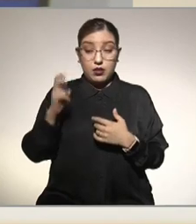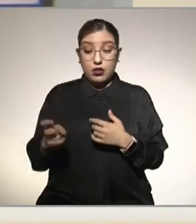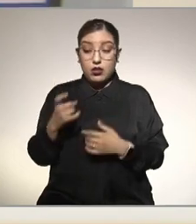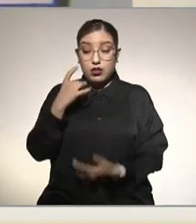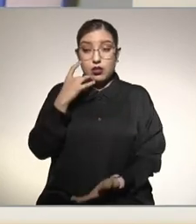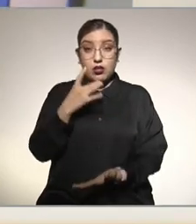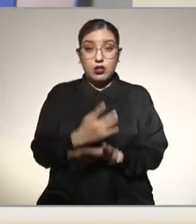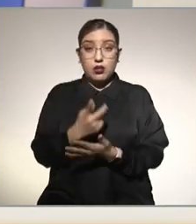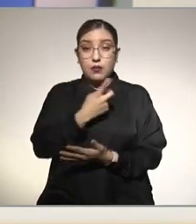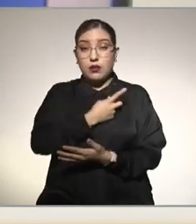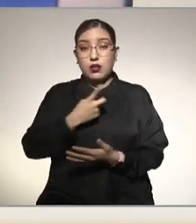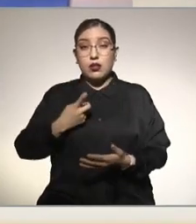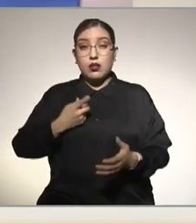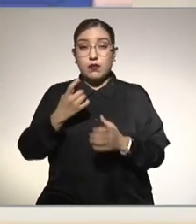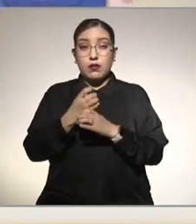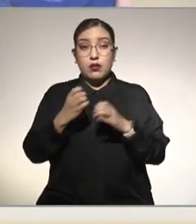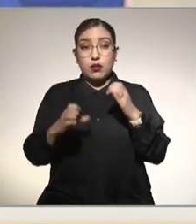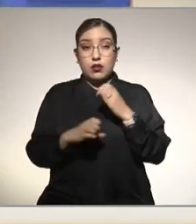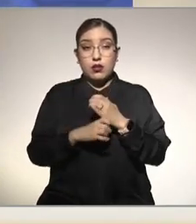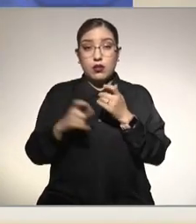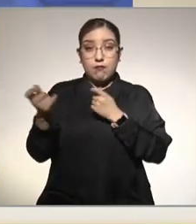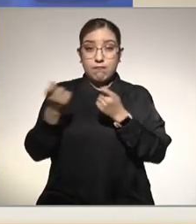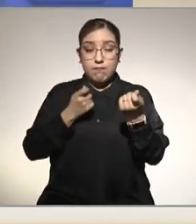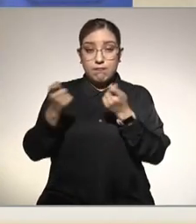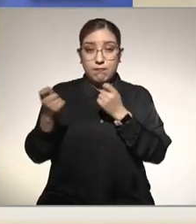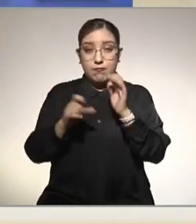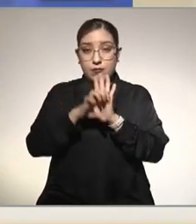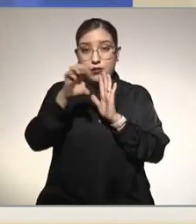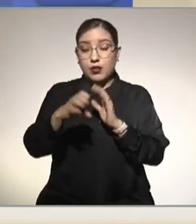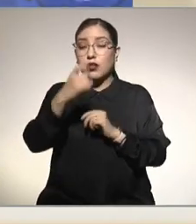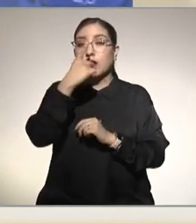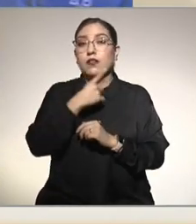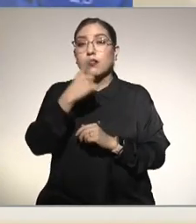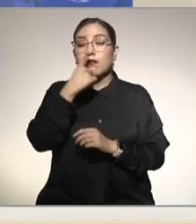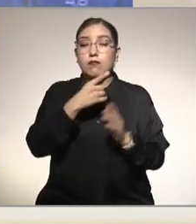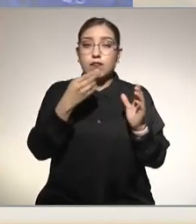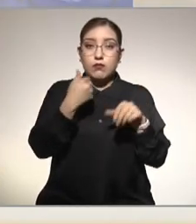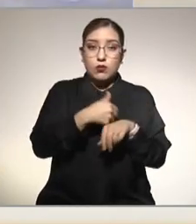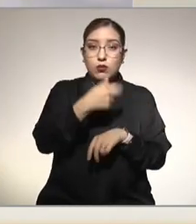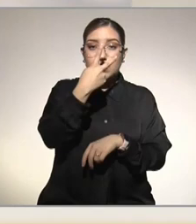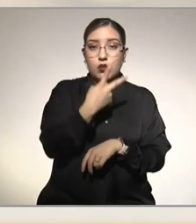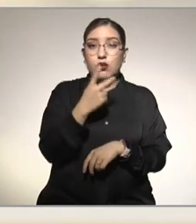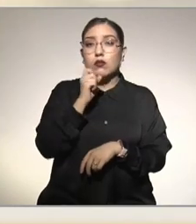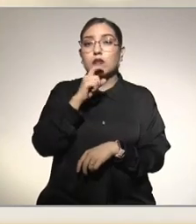se controlan los factores de riesgo como la diabetes tipo 2 y la obesidad